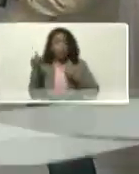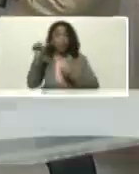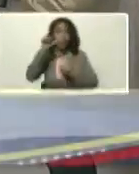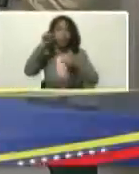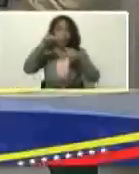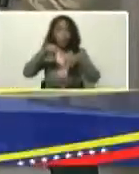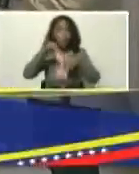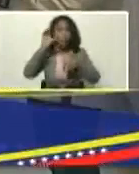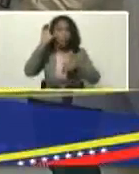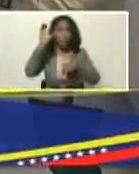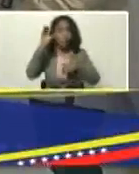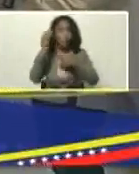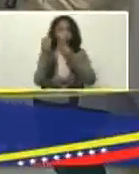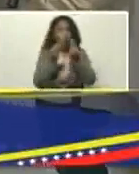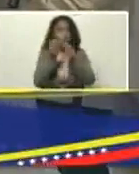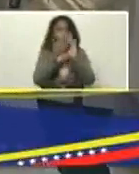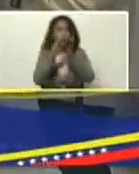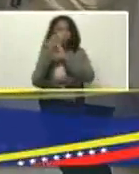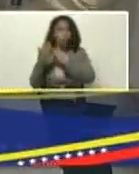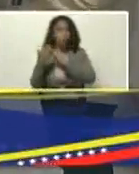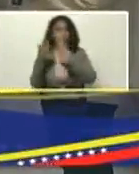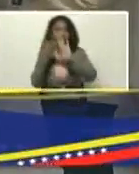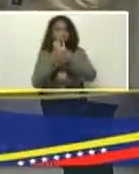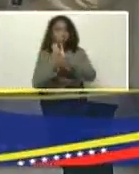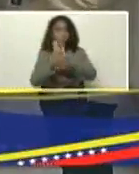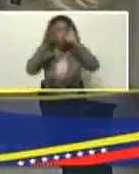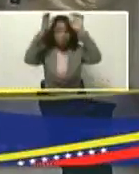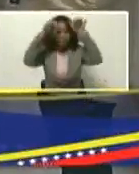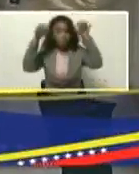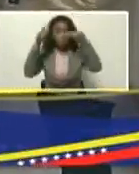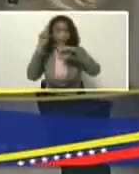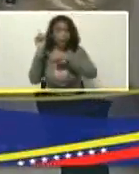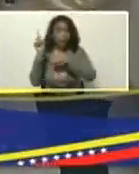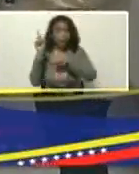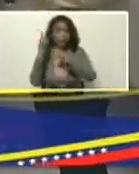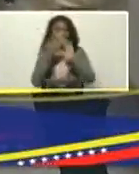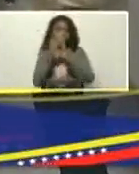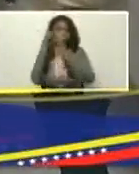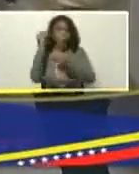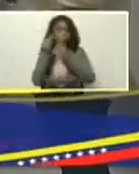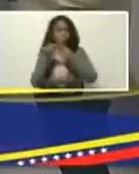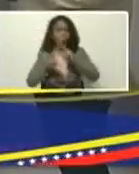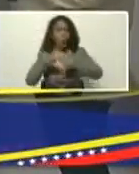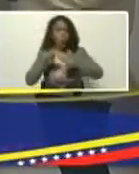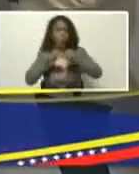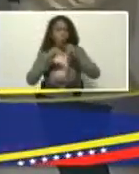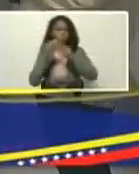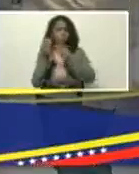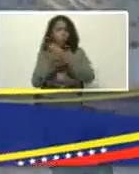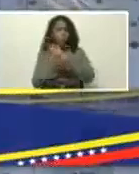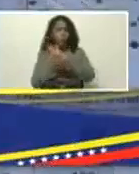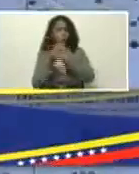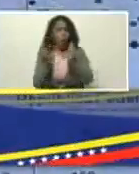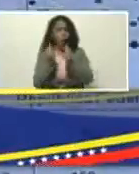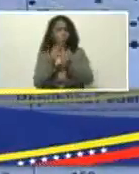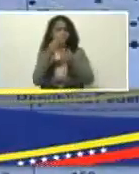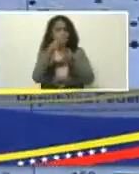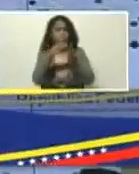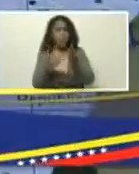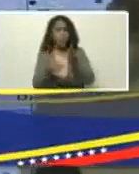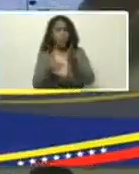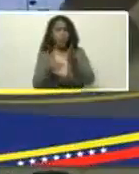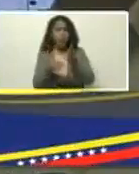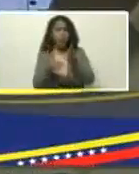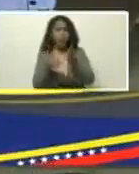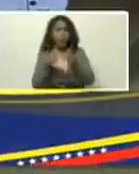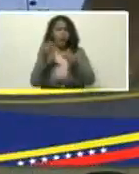pulubiómetros, comunitarios, estamos enseñándole, a nuestras comunidades, cómo construir, un puliómetro, con material, reciclado,